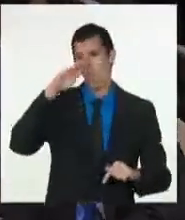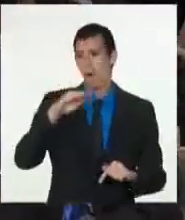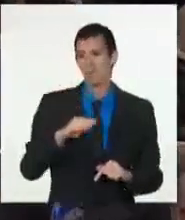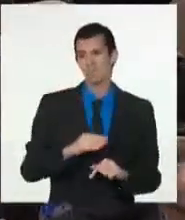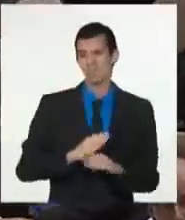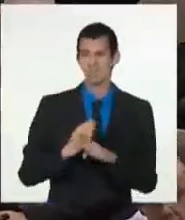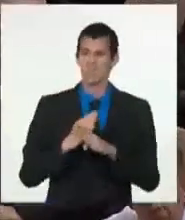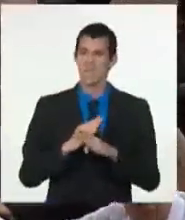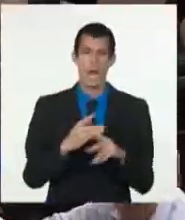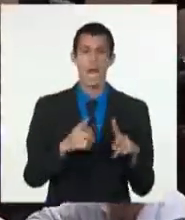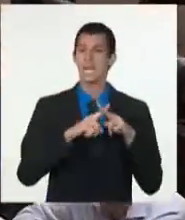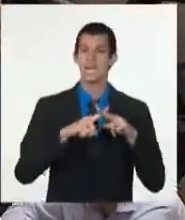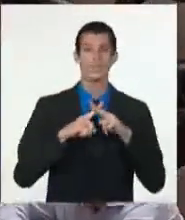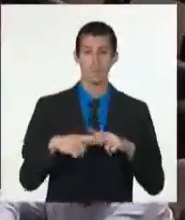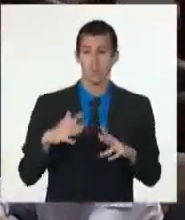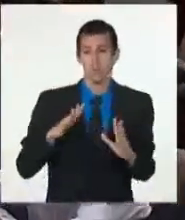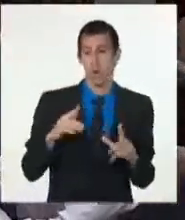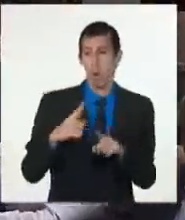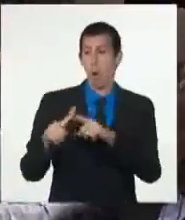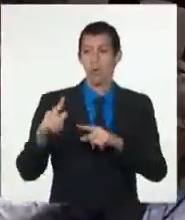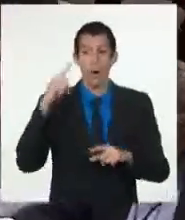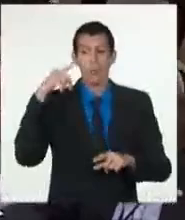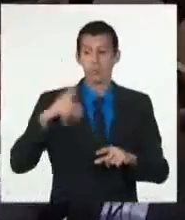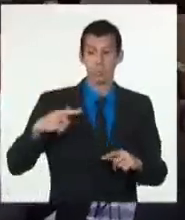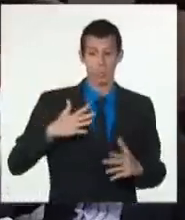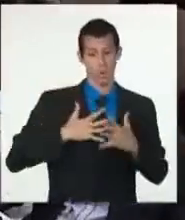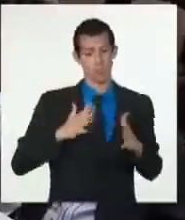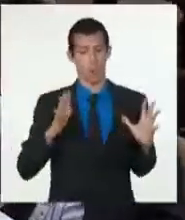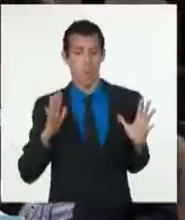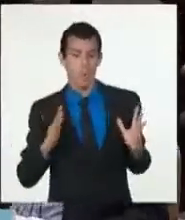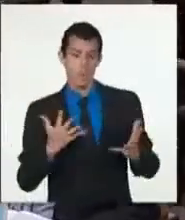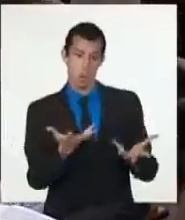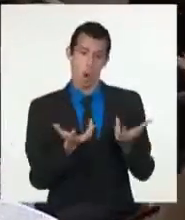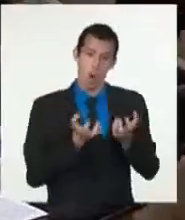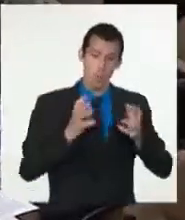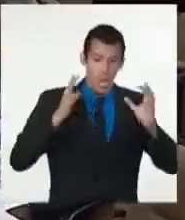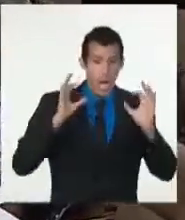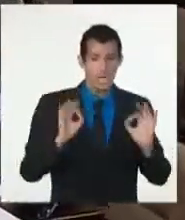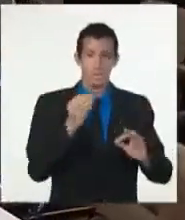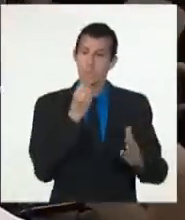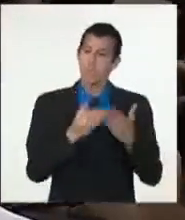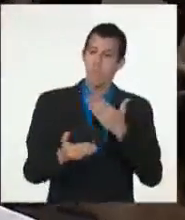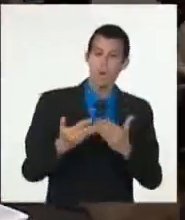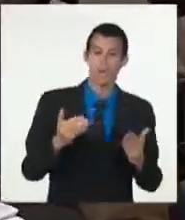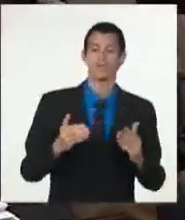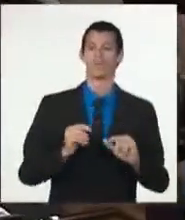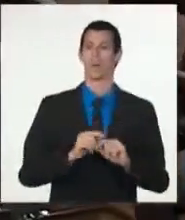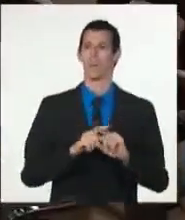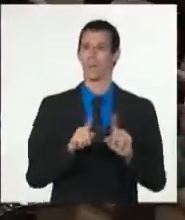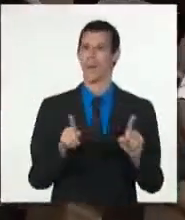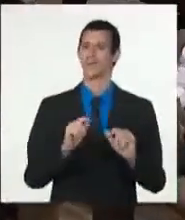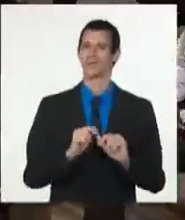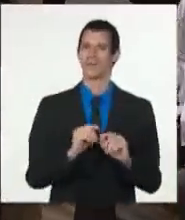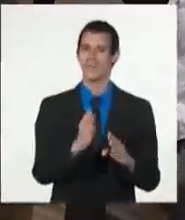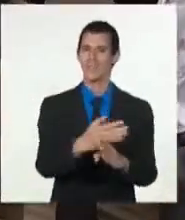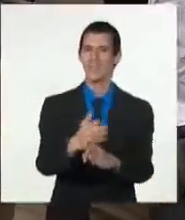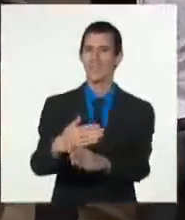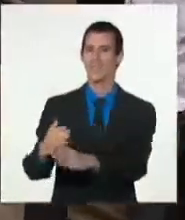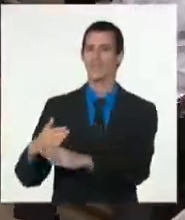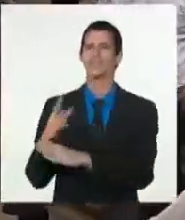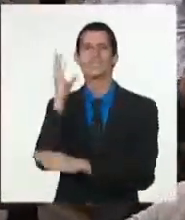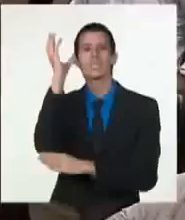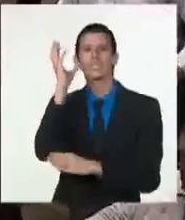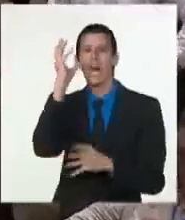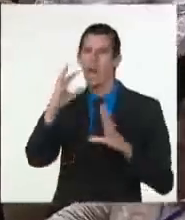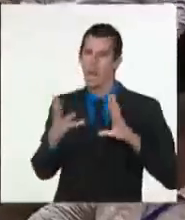los extremos se tocan y ambas posiciones coinciden en un punto. La crítica lapidaria al